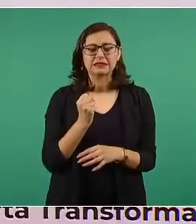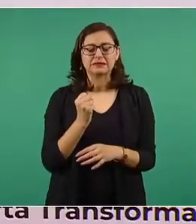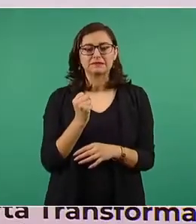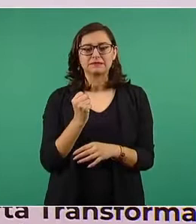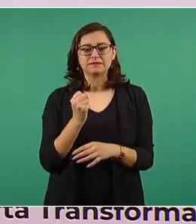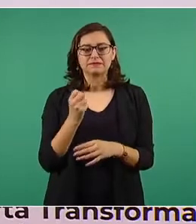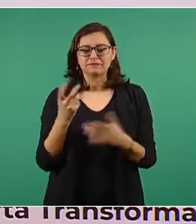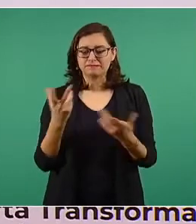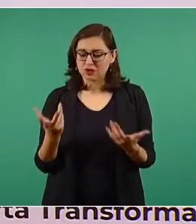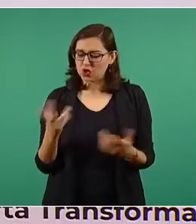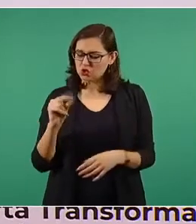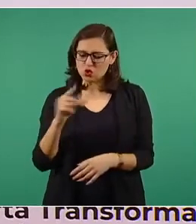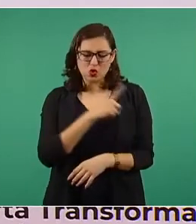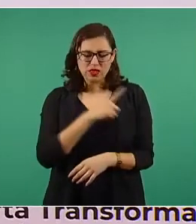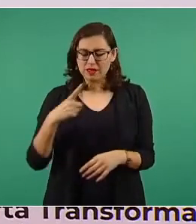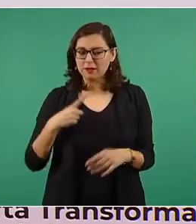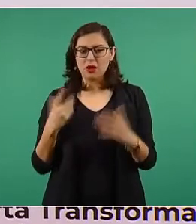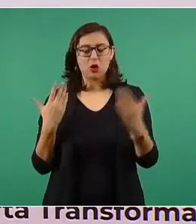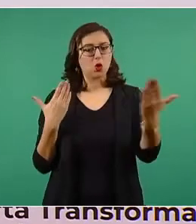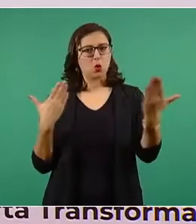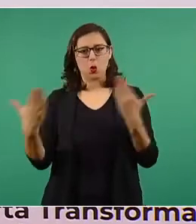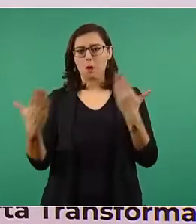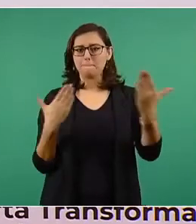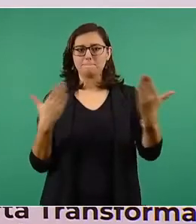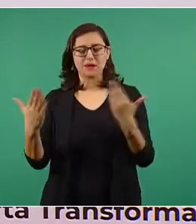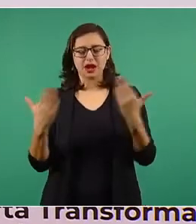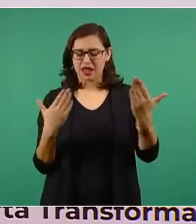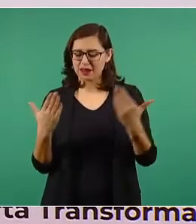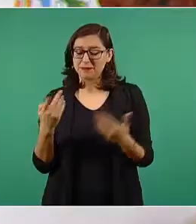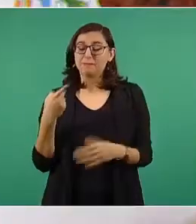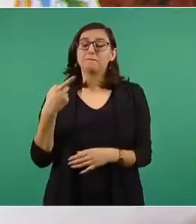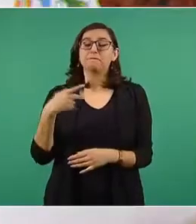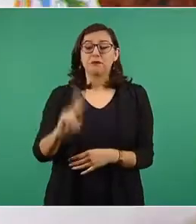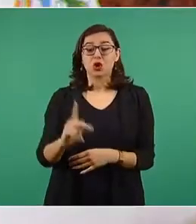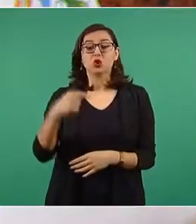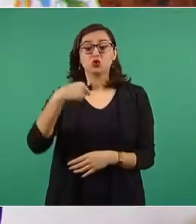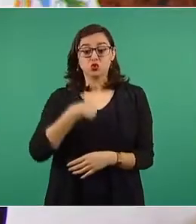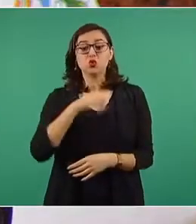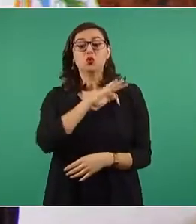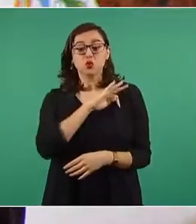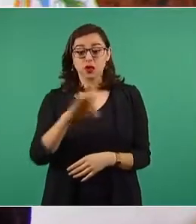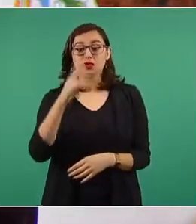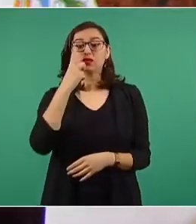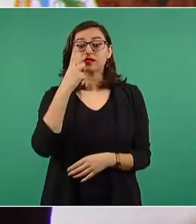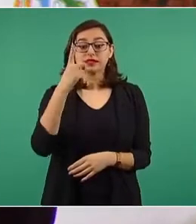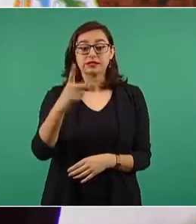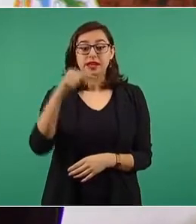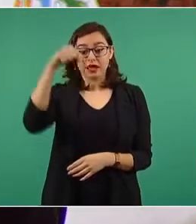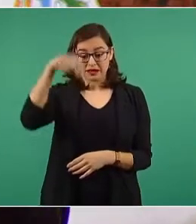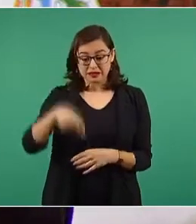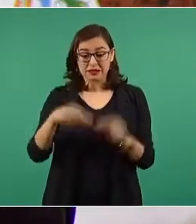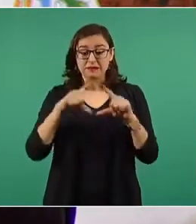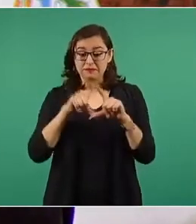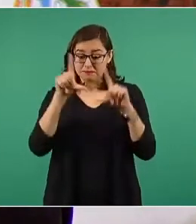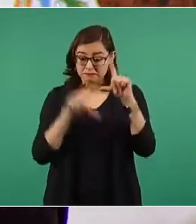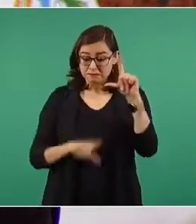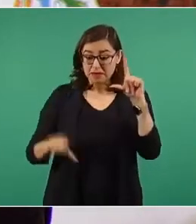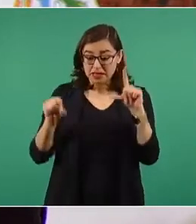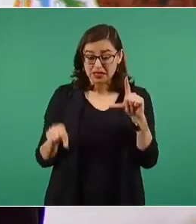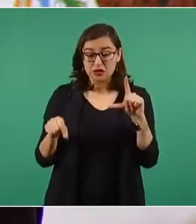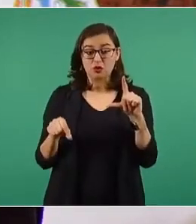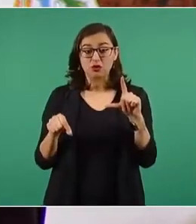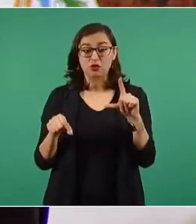hacer comparaciones, me limito a decir que nuestro país no está colocado